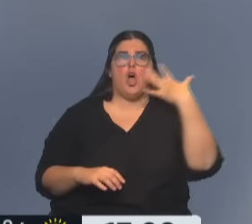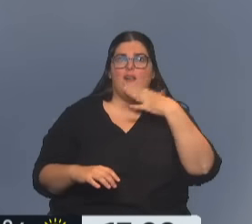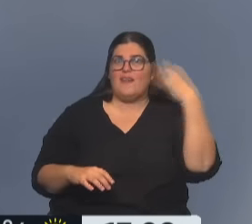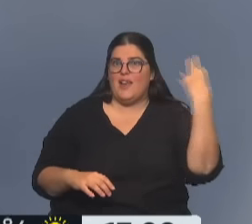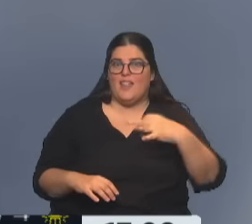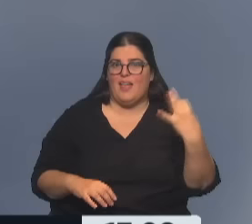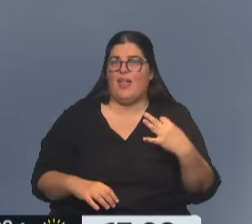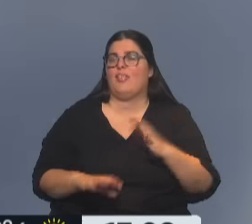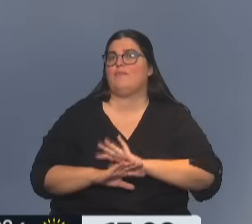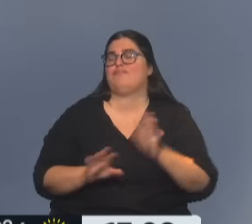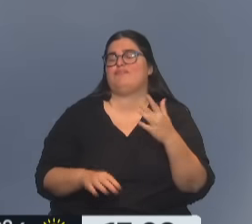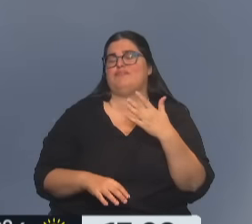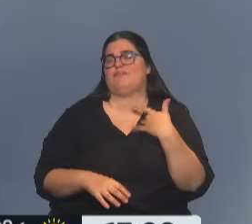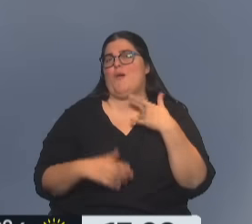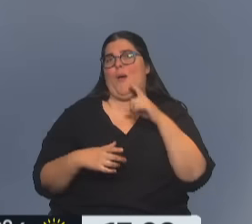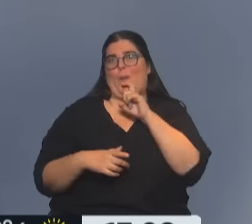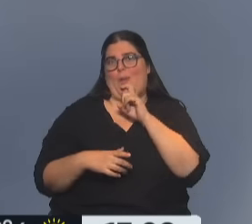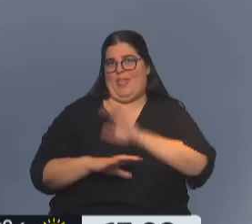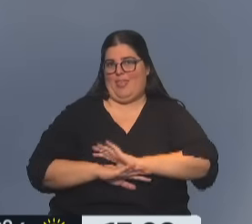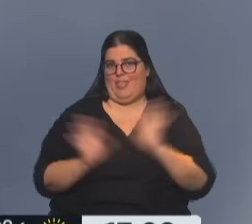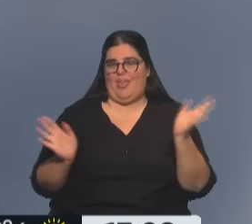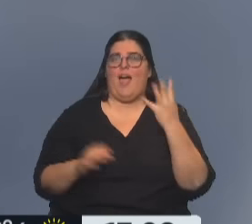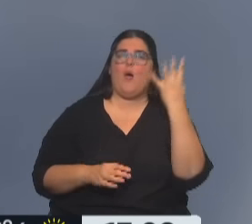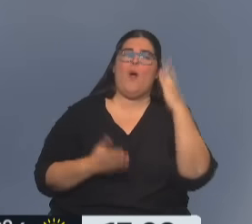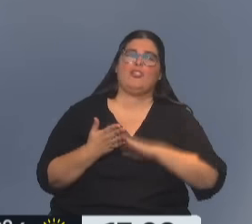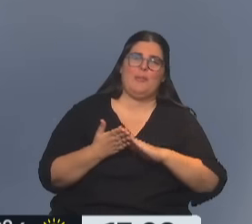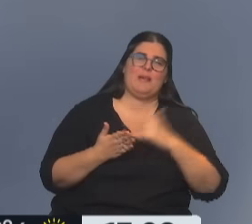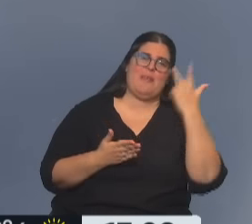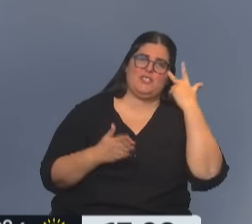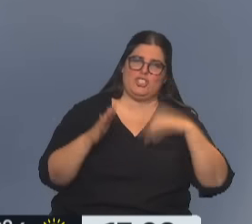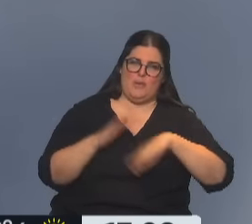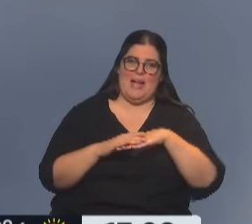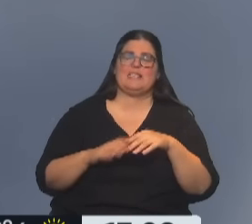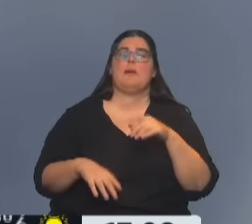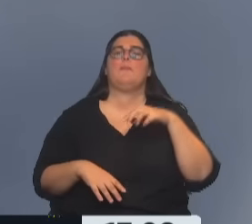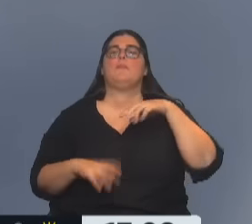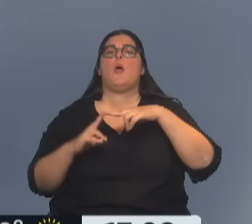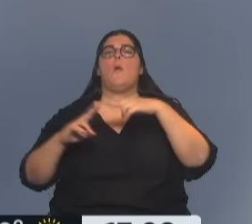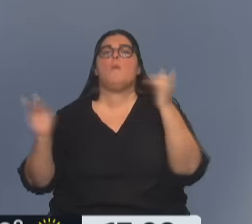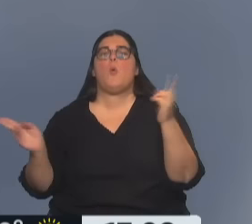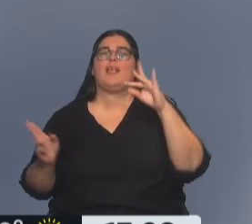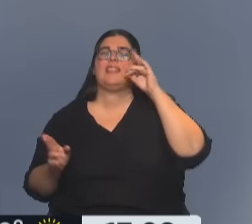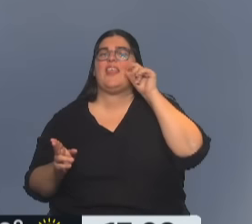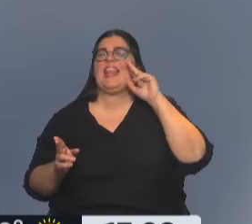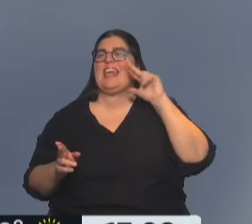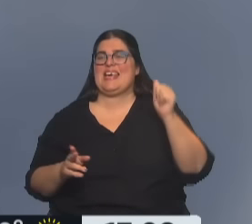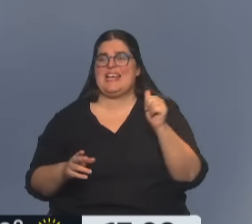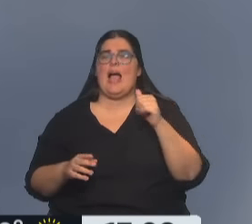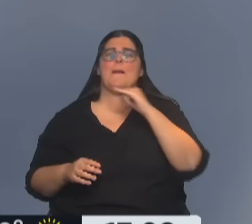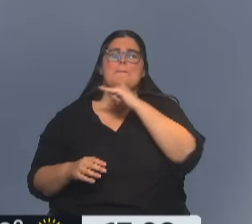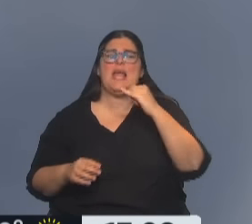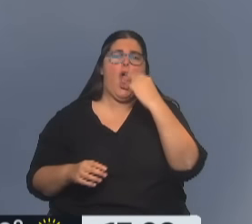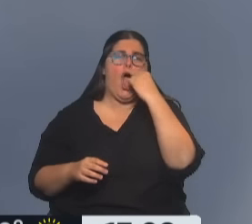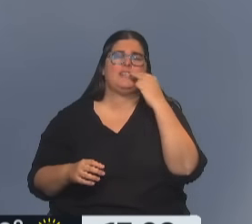bueno, es invidiable, 4 la mínima, 18, Puente del Inca, menos 11 grados, uy, qué